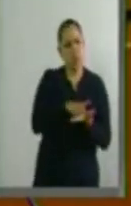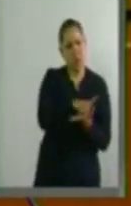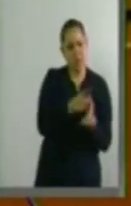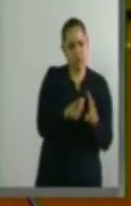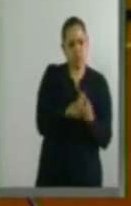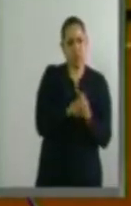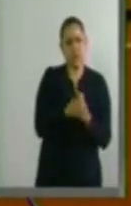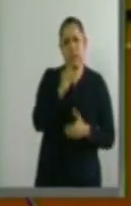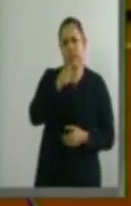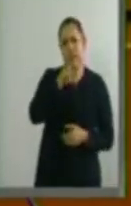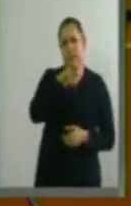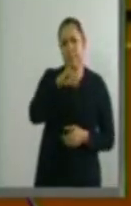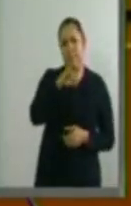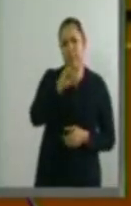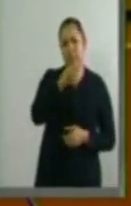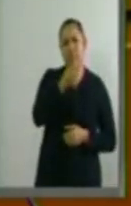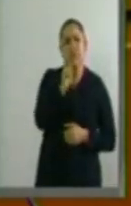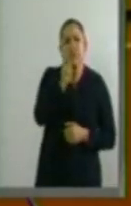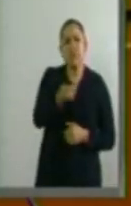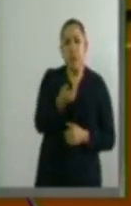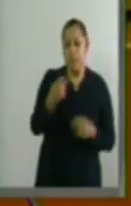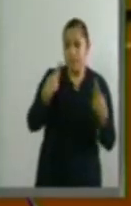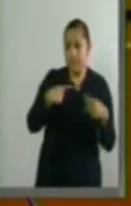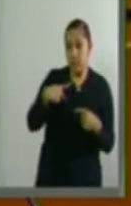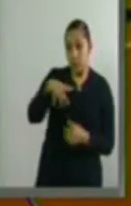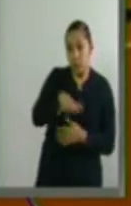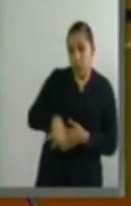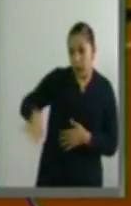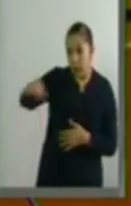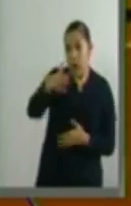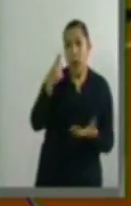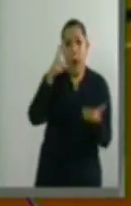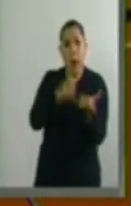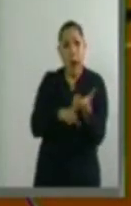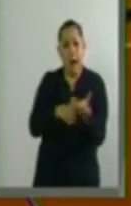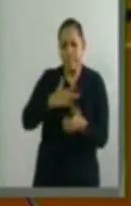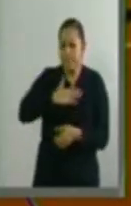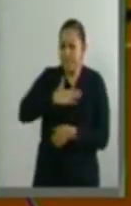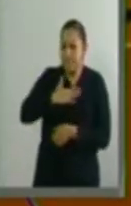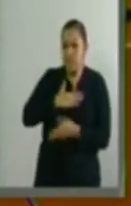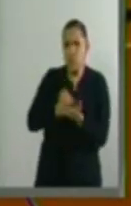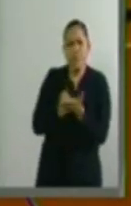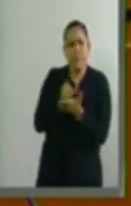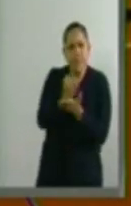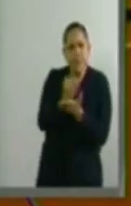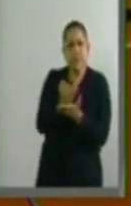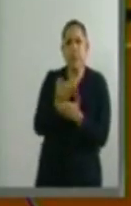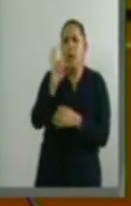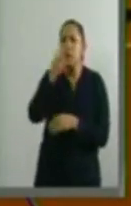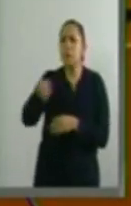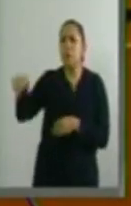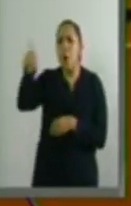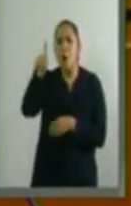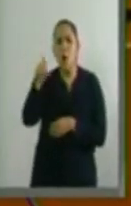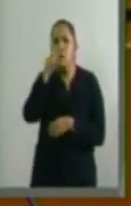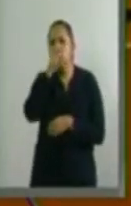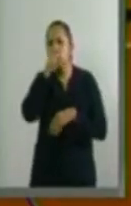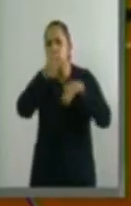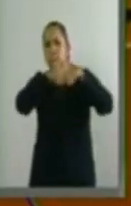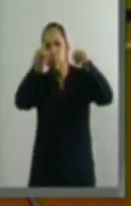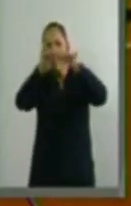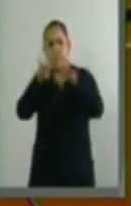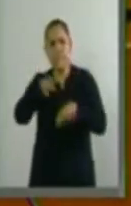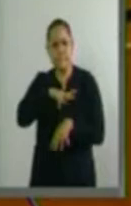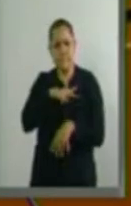del individuo ante los demás, el cual le garantiza poder de decisión sobre la publicidad o información de